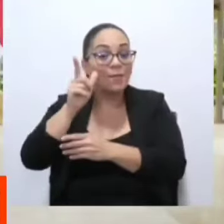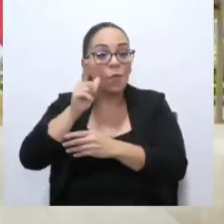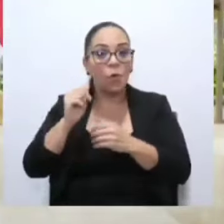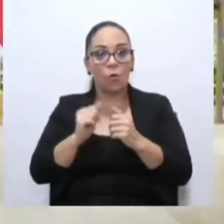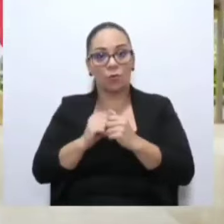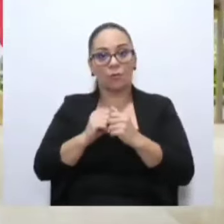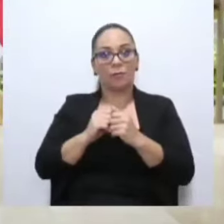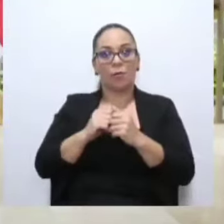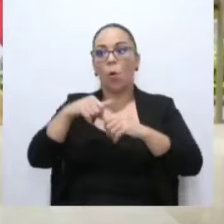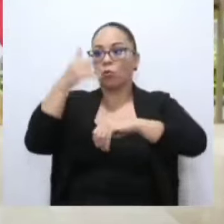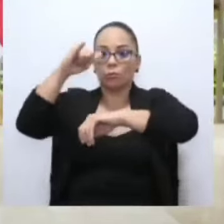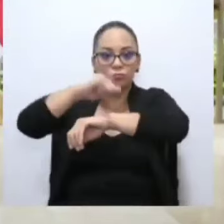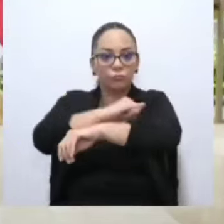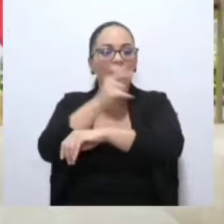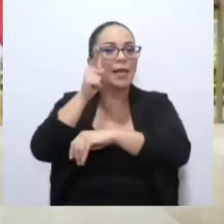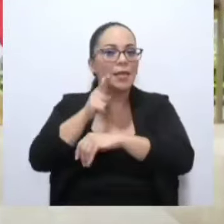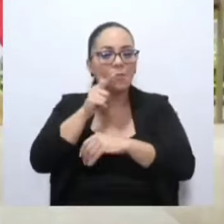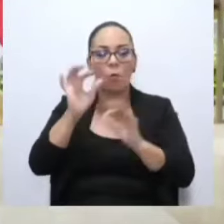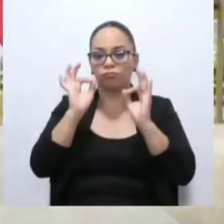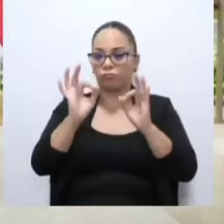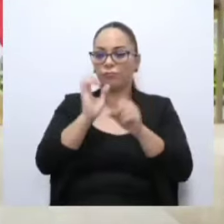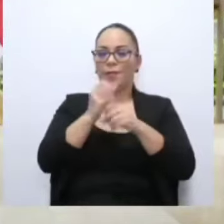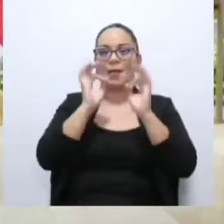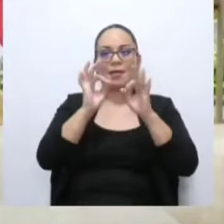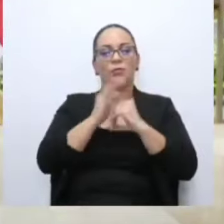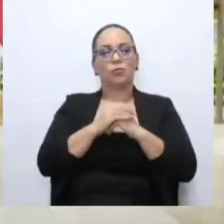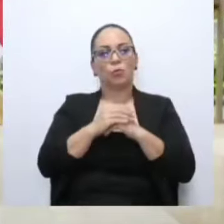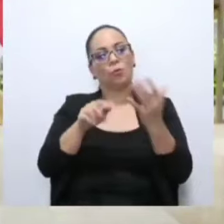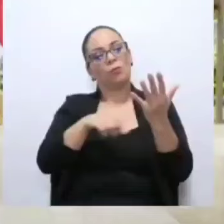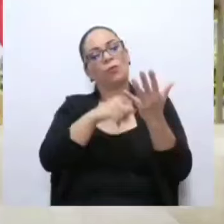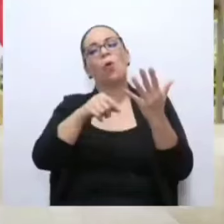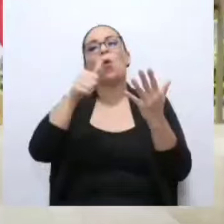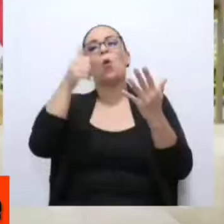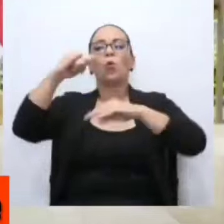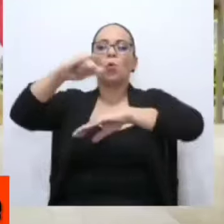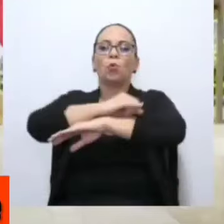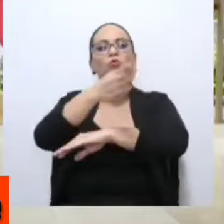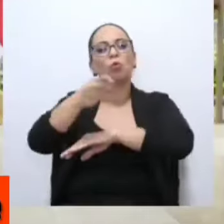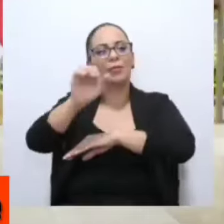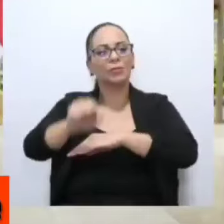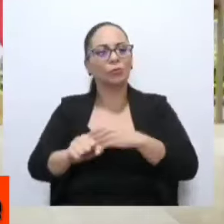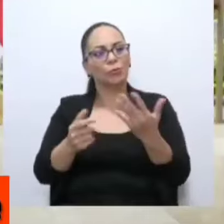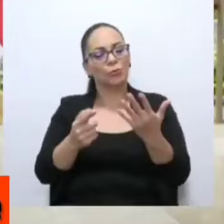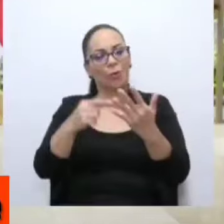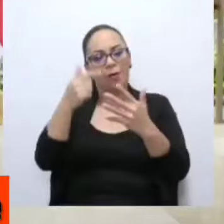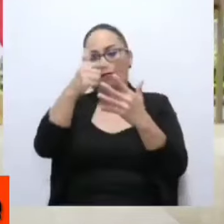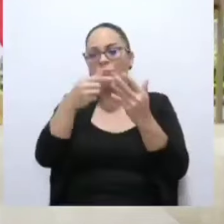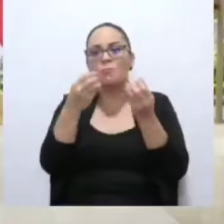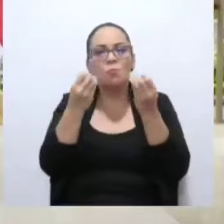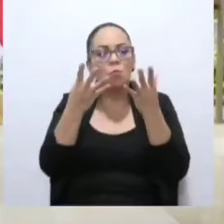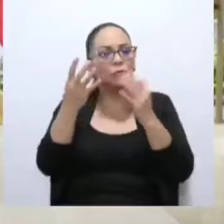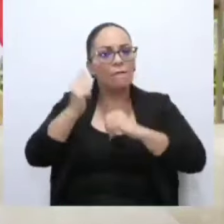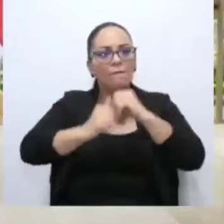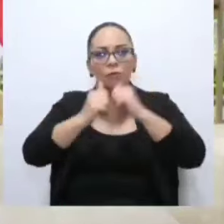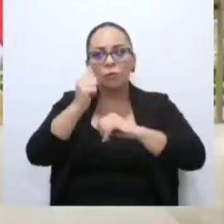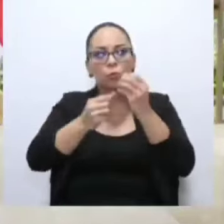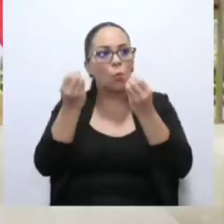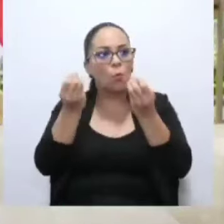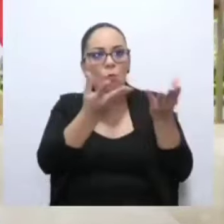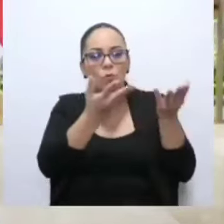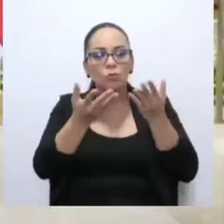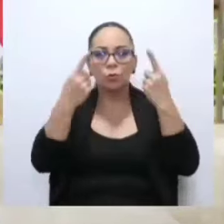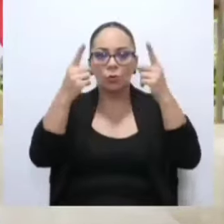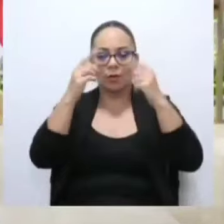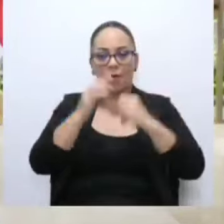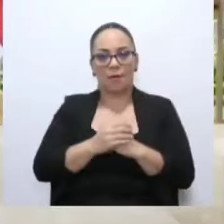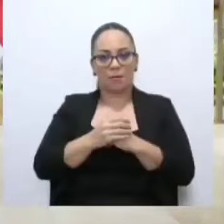de verdad, un aeropuerto en la zona sur. Todas las obras de infraestructura de este país pasan